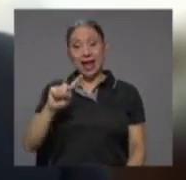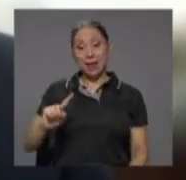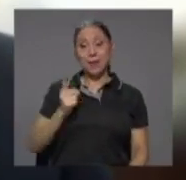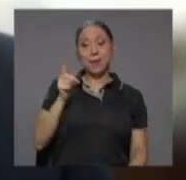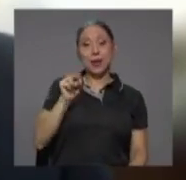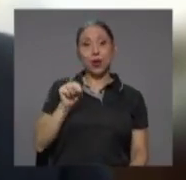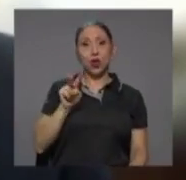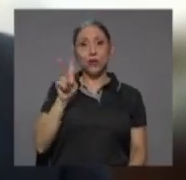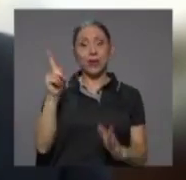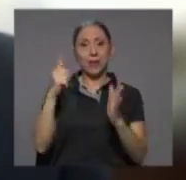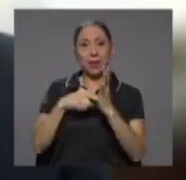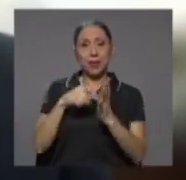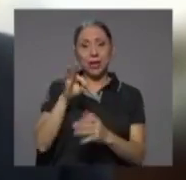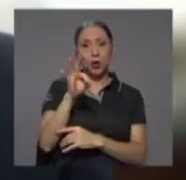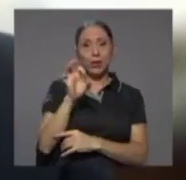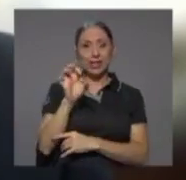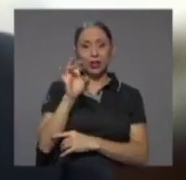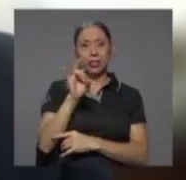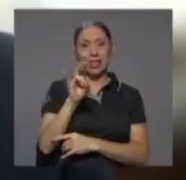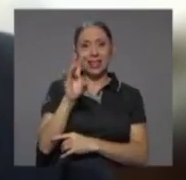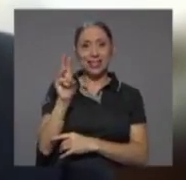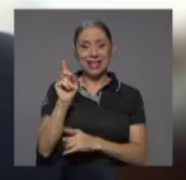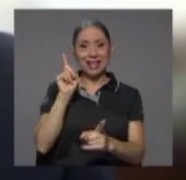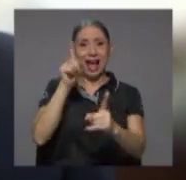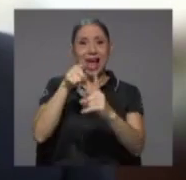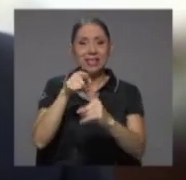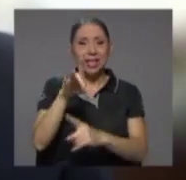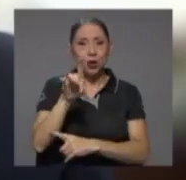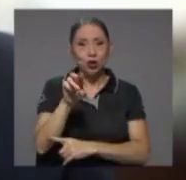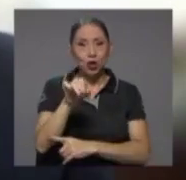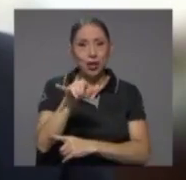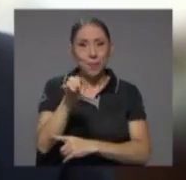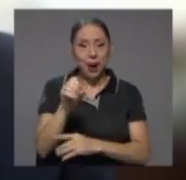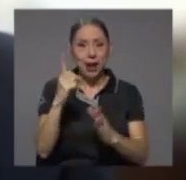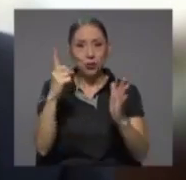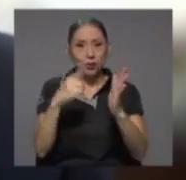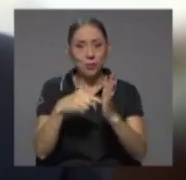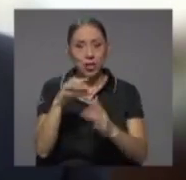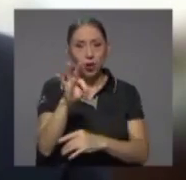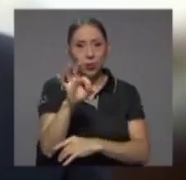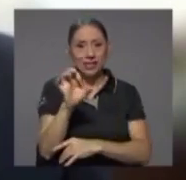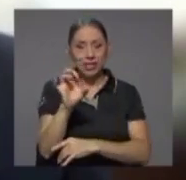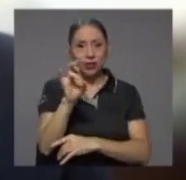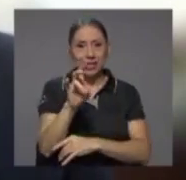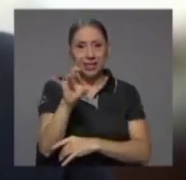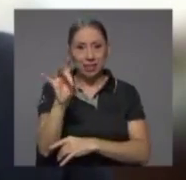1976 al 8 de mayo de 1978.